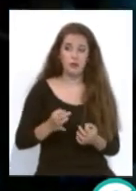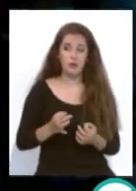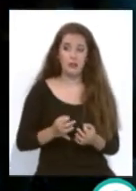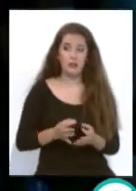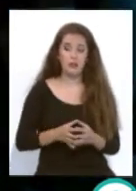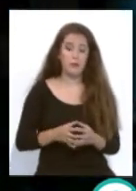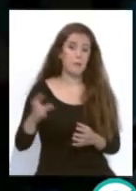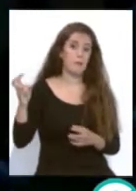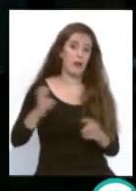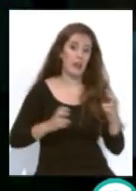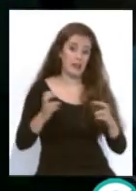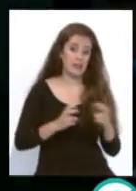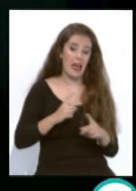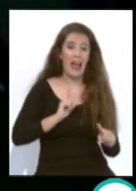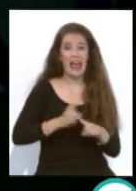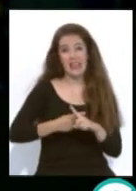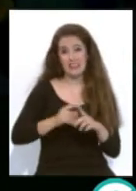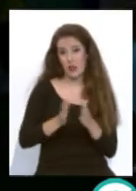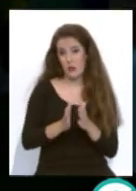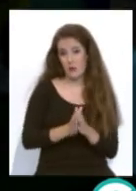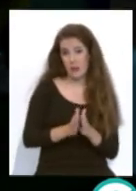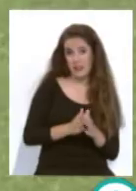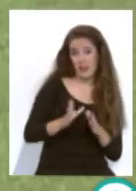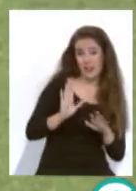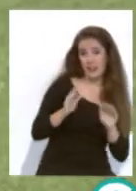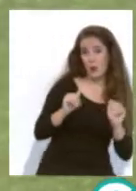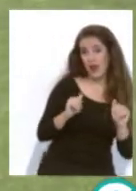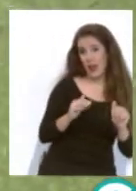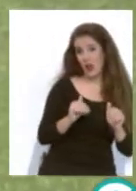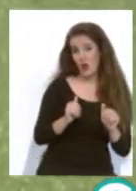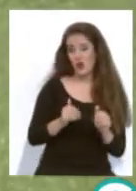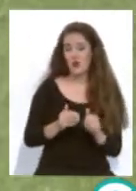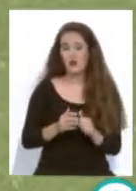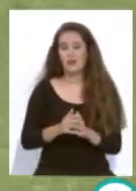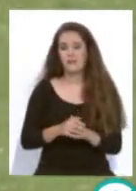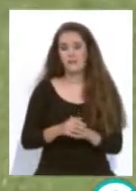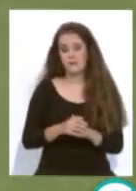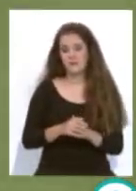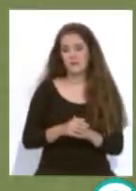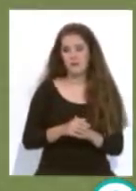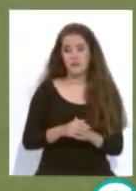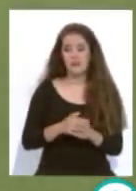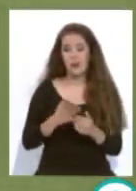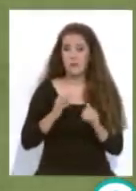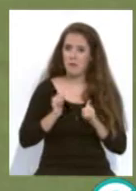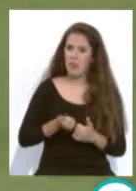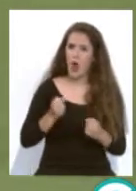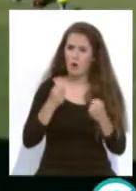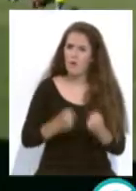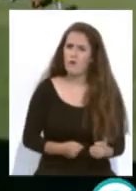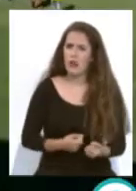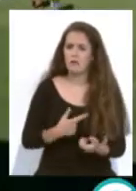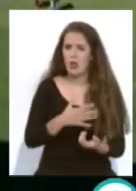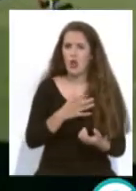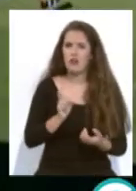venían sus ex compañeros a saludarlo, a saludarlo, a saludarlo. Empezaron un poquito fuerte, pero no fue un